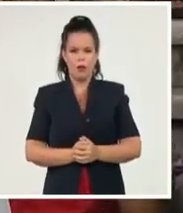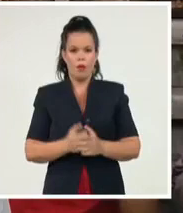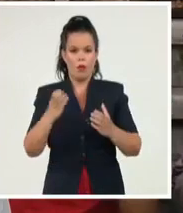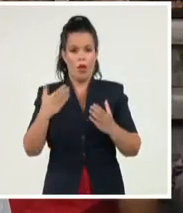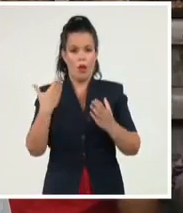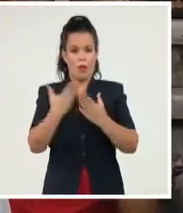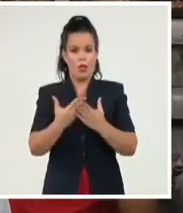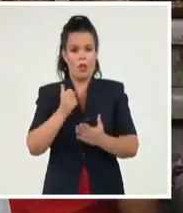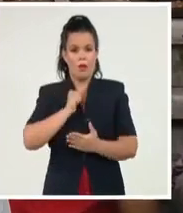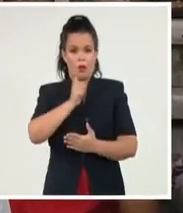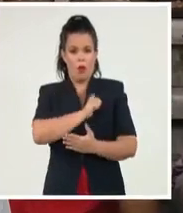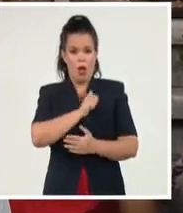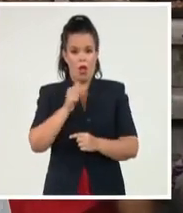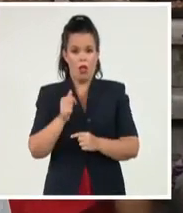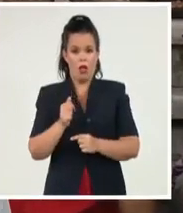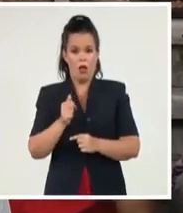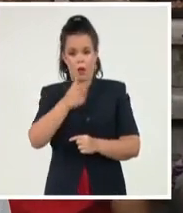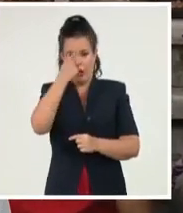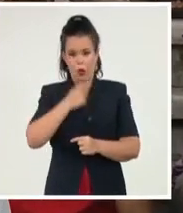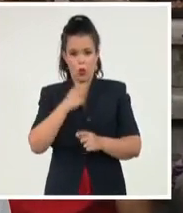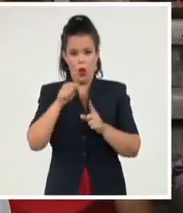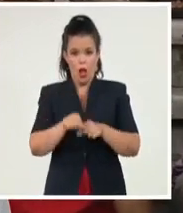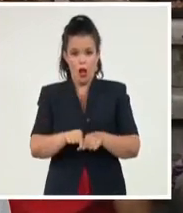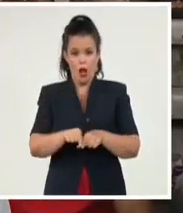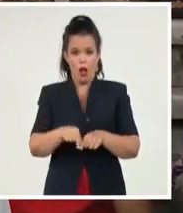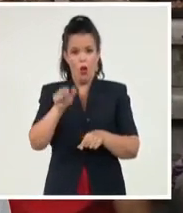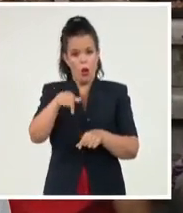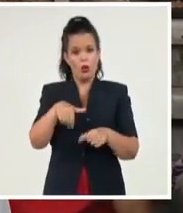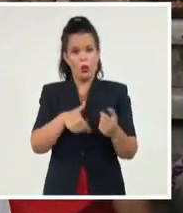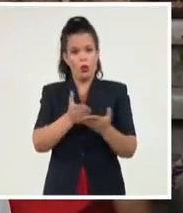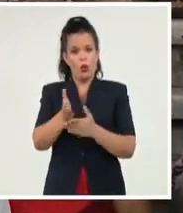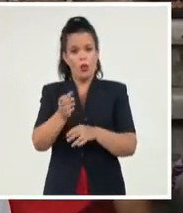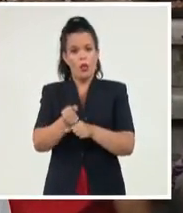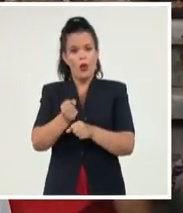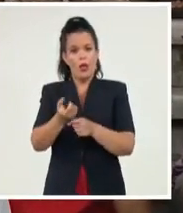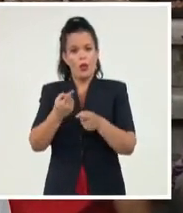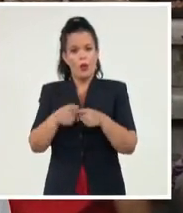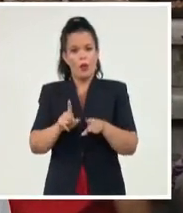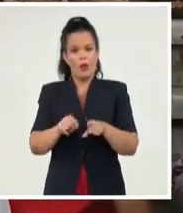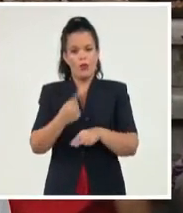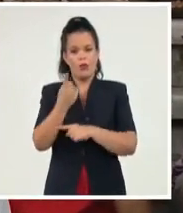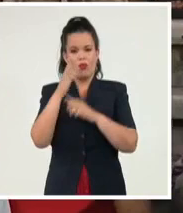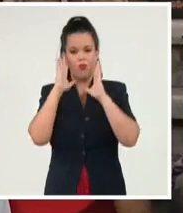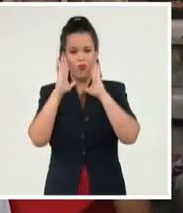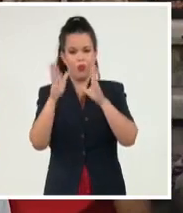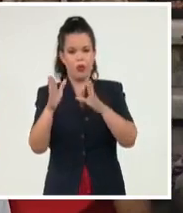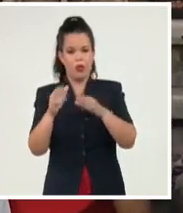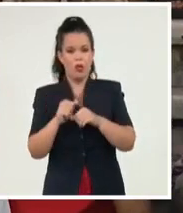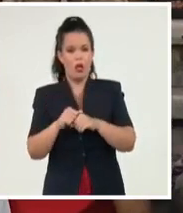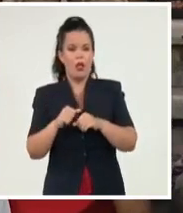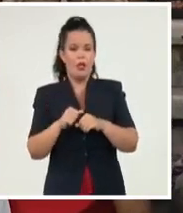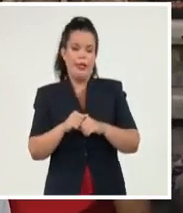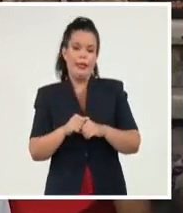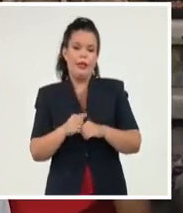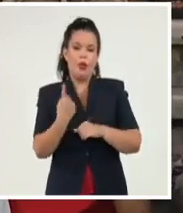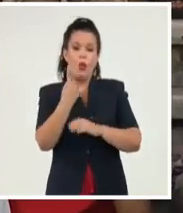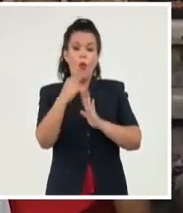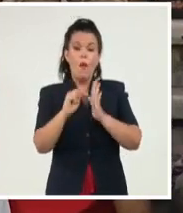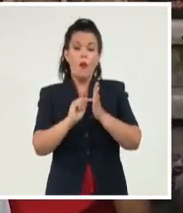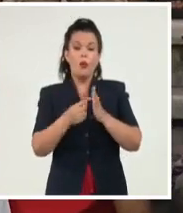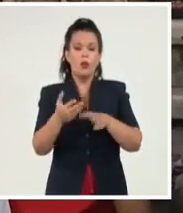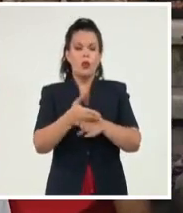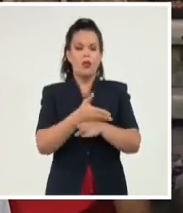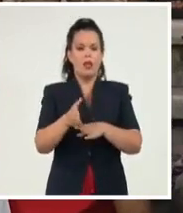podemos decir claramente, está trabajando con un solo esquema diferente a la empresa estatal socialista, que es un poco